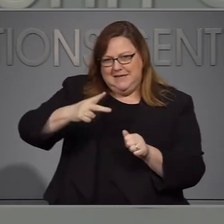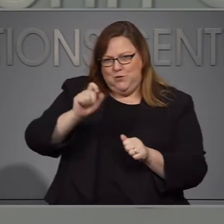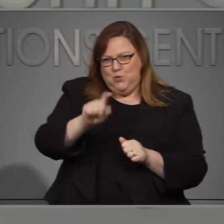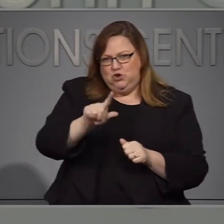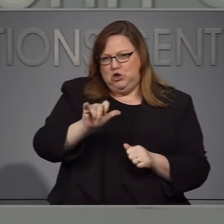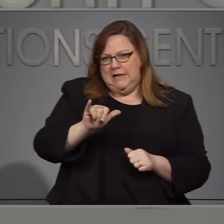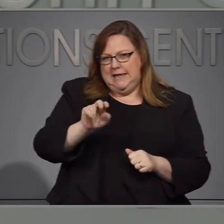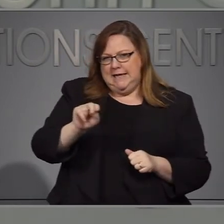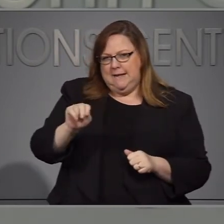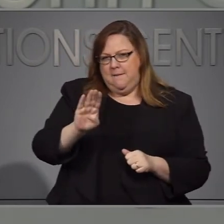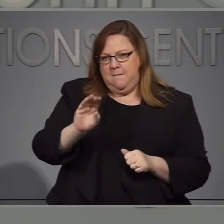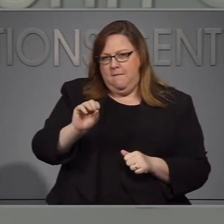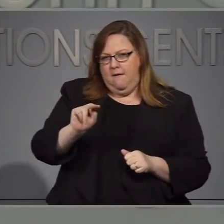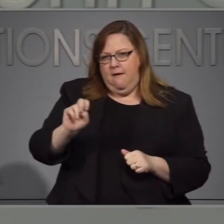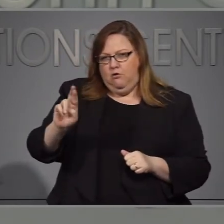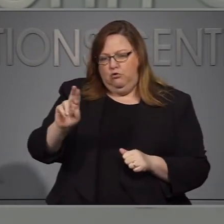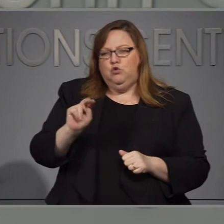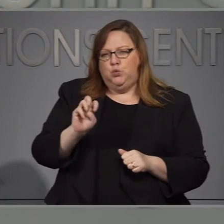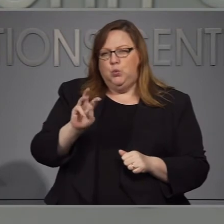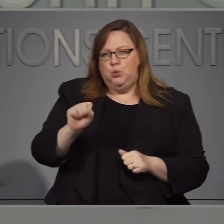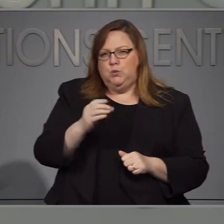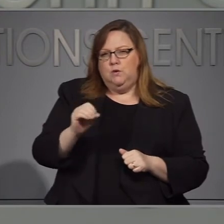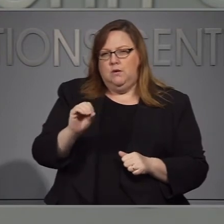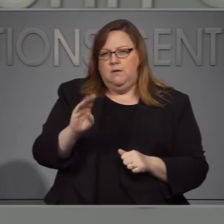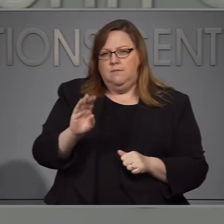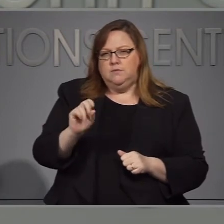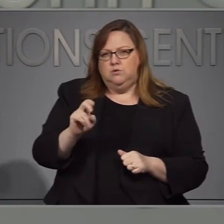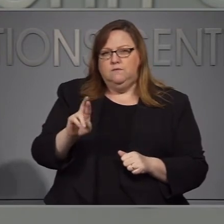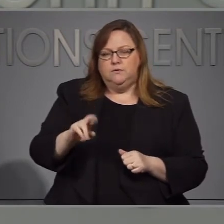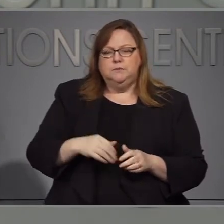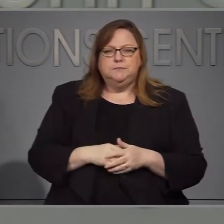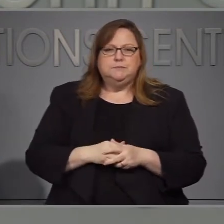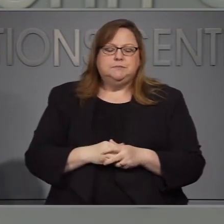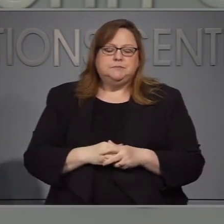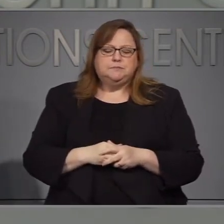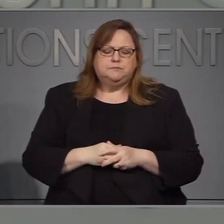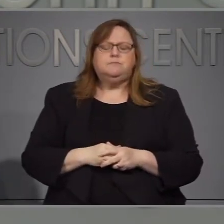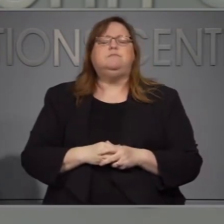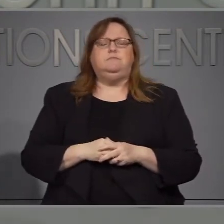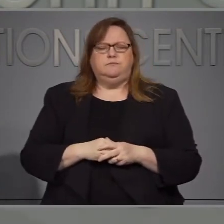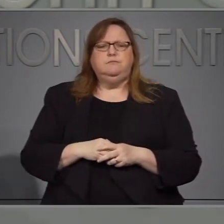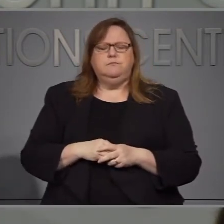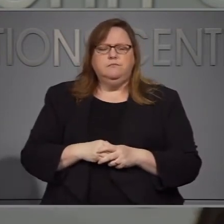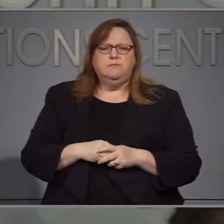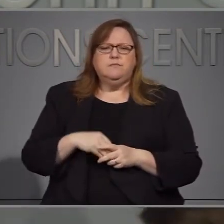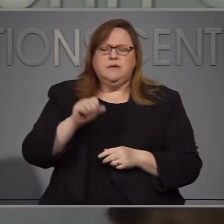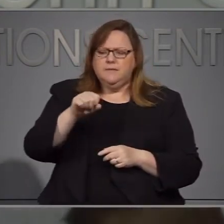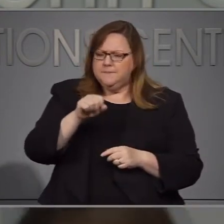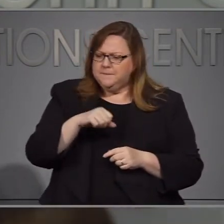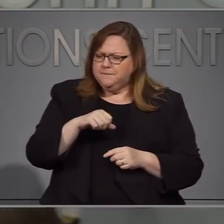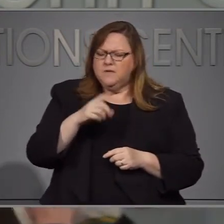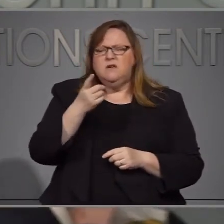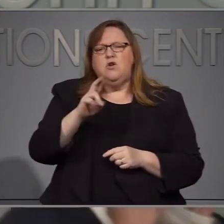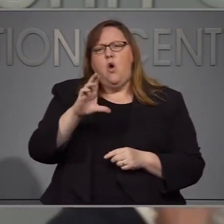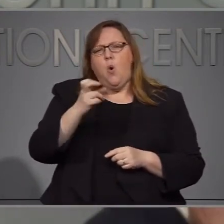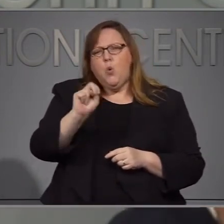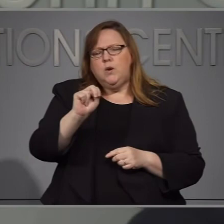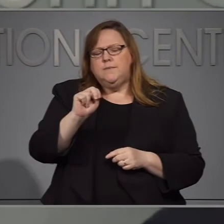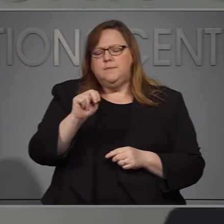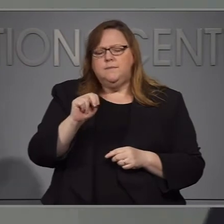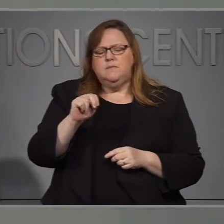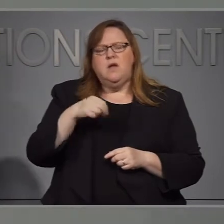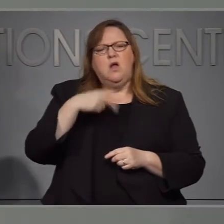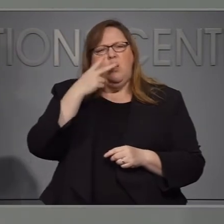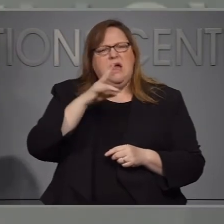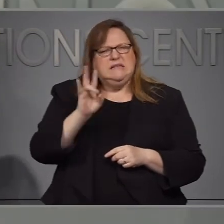Seguimiento buen buen buen ver ni ese no se ve doctora con ese estaba y de cuenta va viendo el promedio de